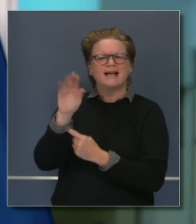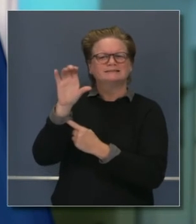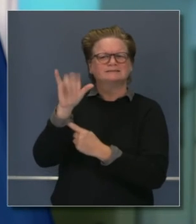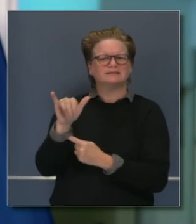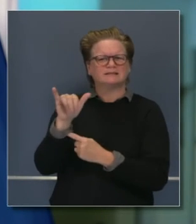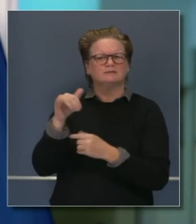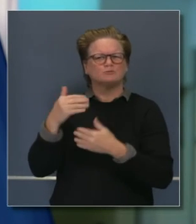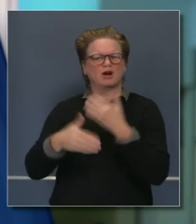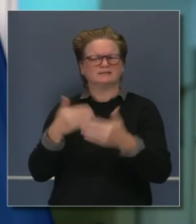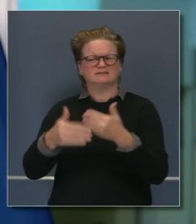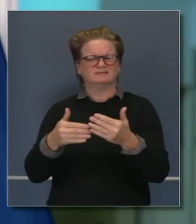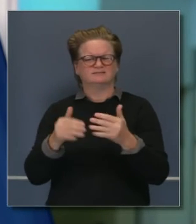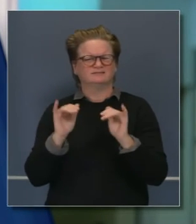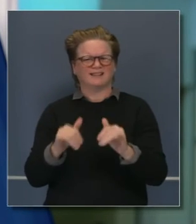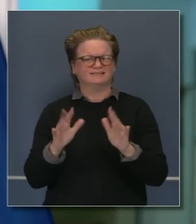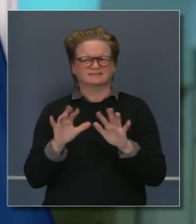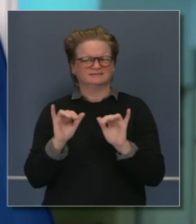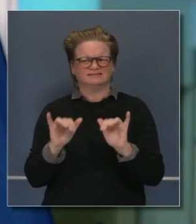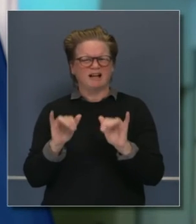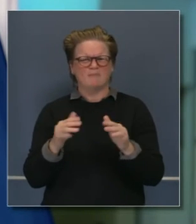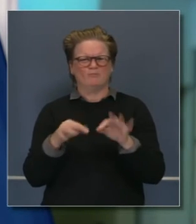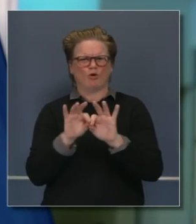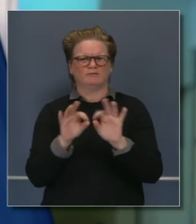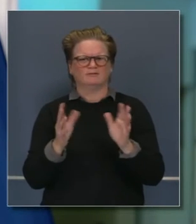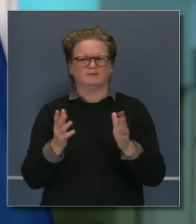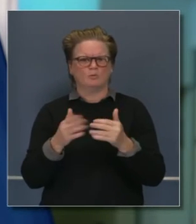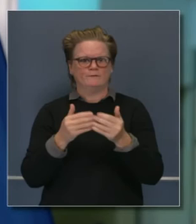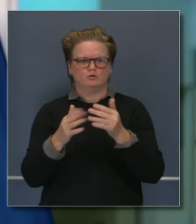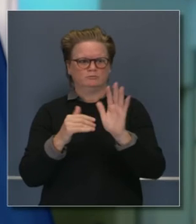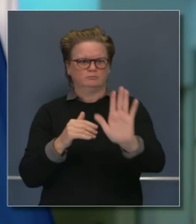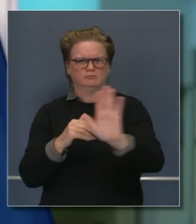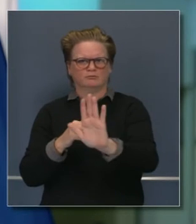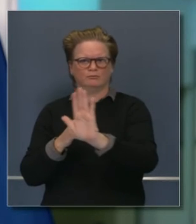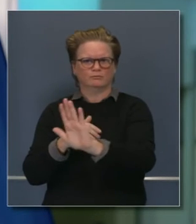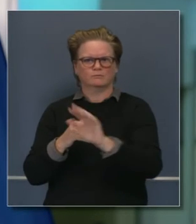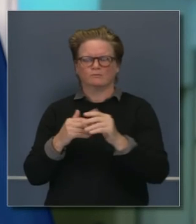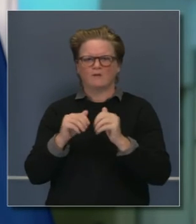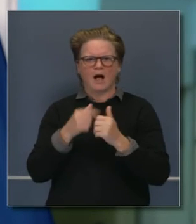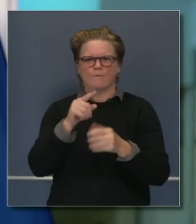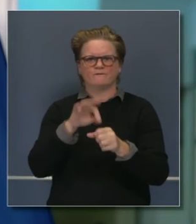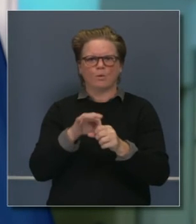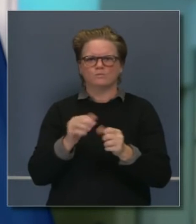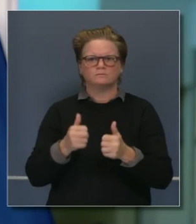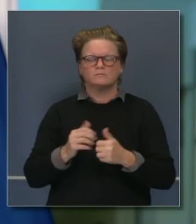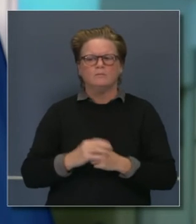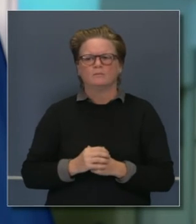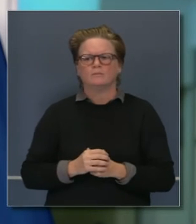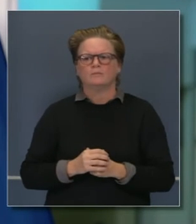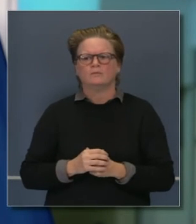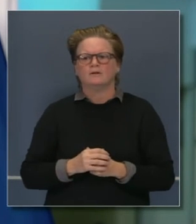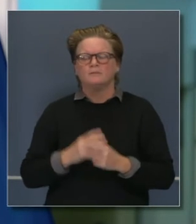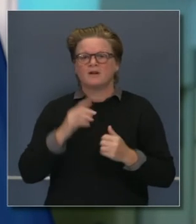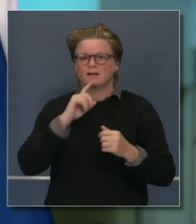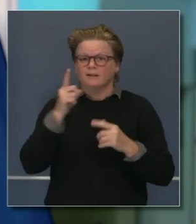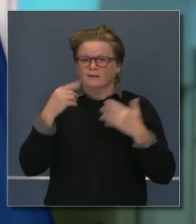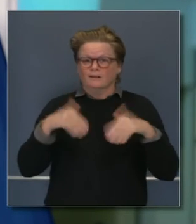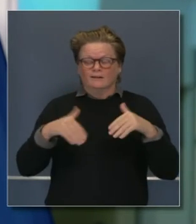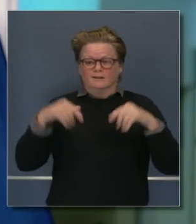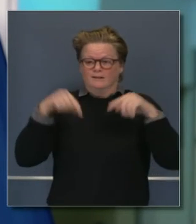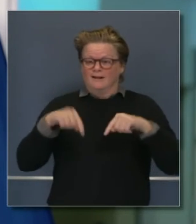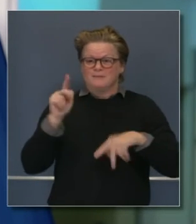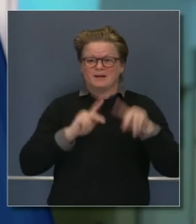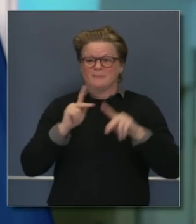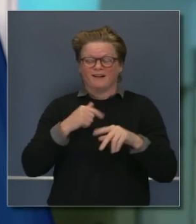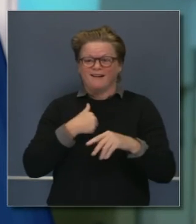política pública. Incluso antes del día de las elecciones lo estaba haciendo, porque ha sido recibido